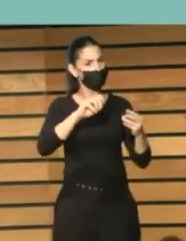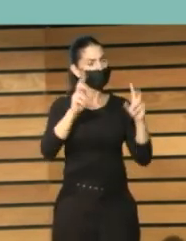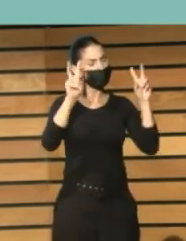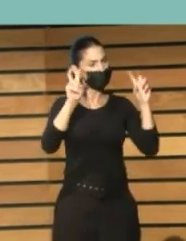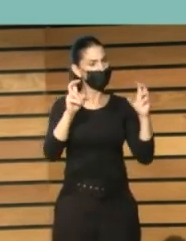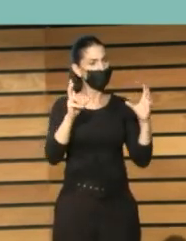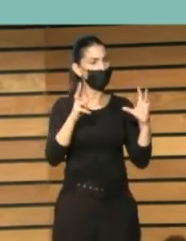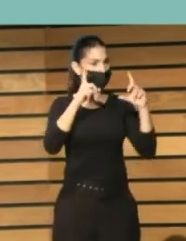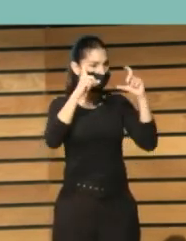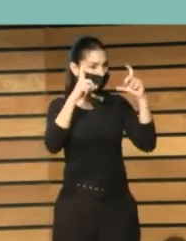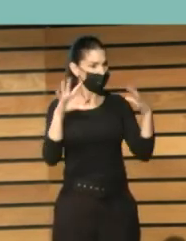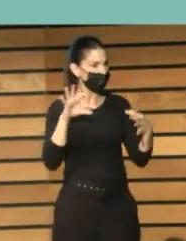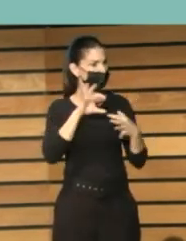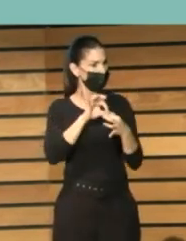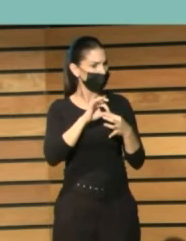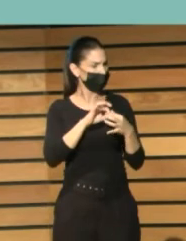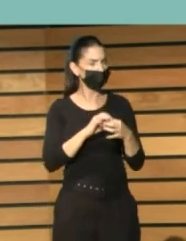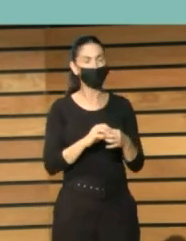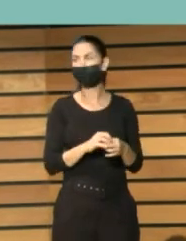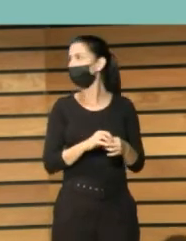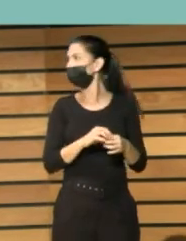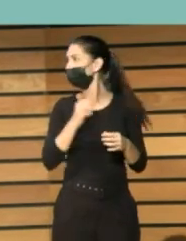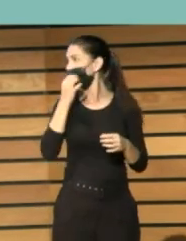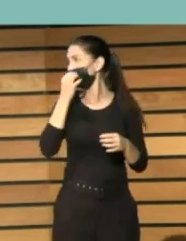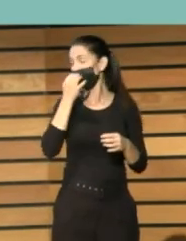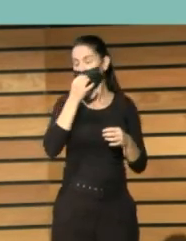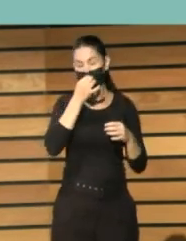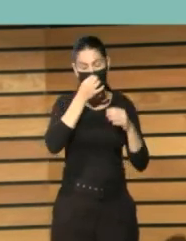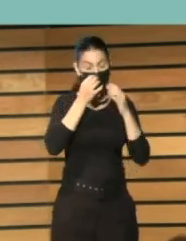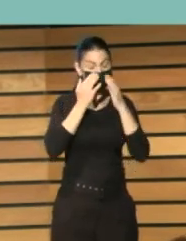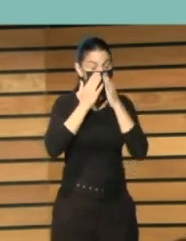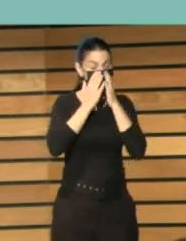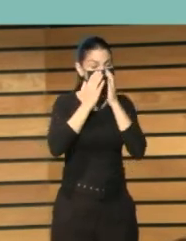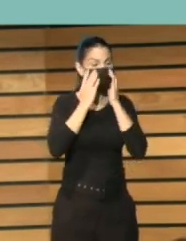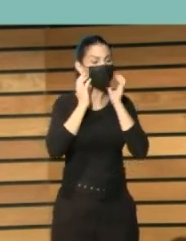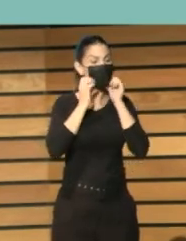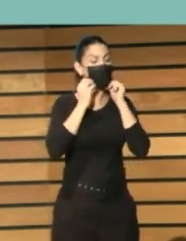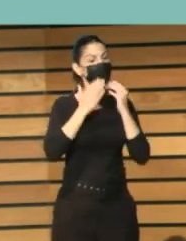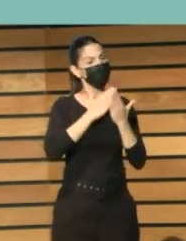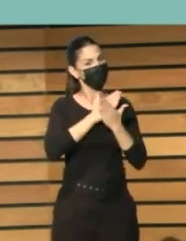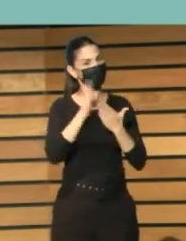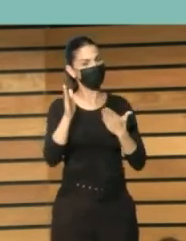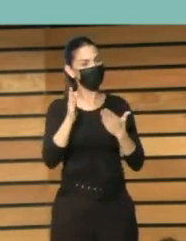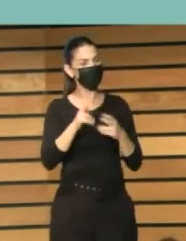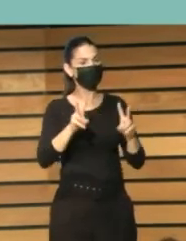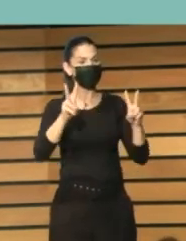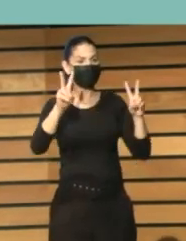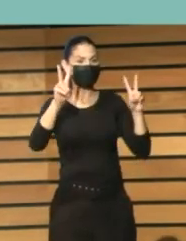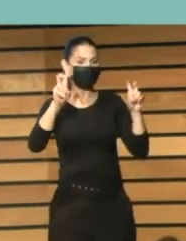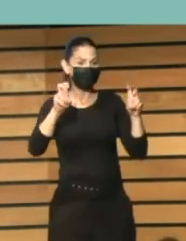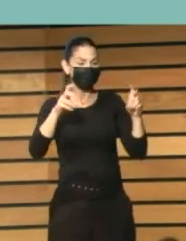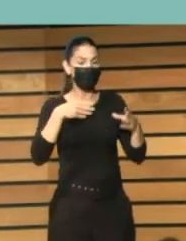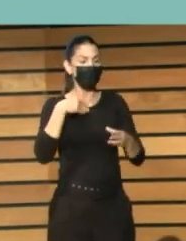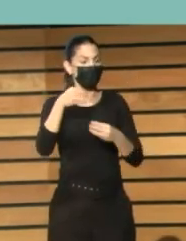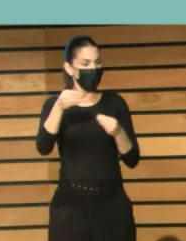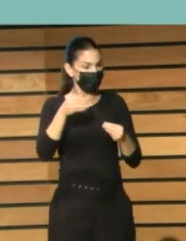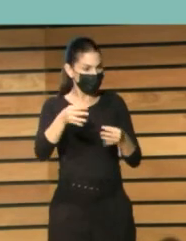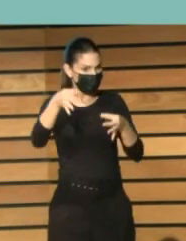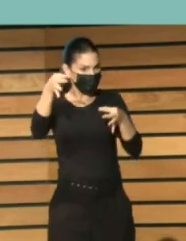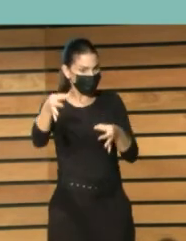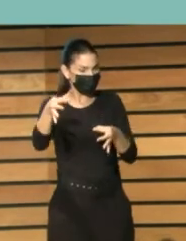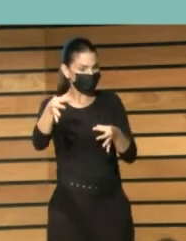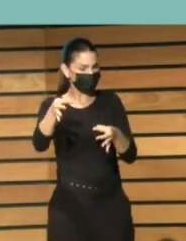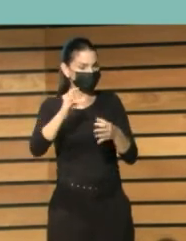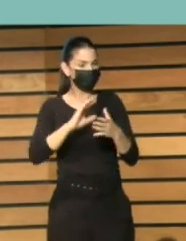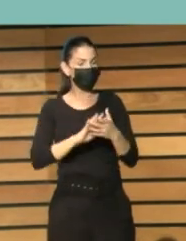Por otro lado, no solo nos centramos en documentos textuales, sino que acometimos